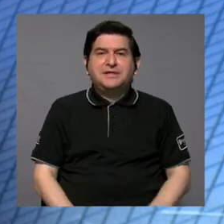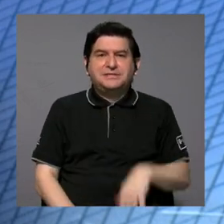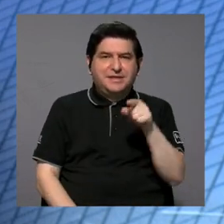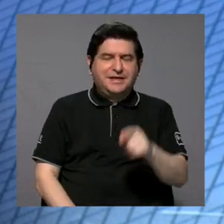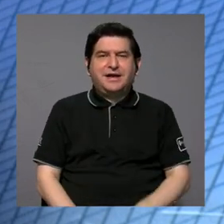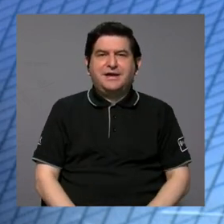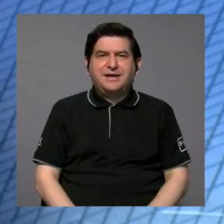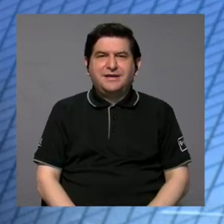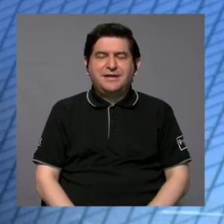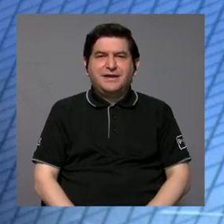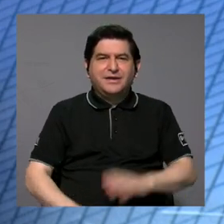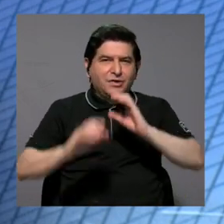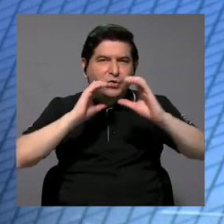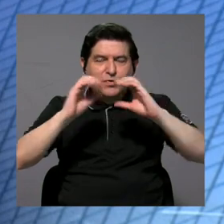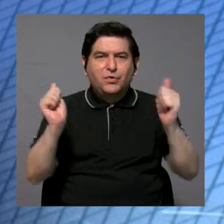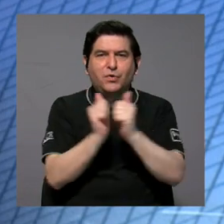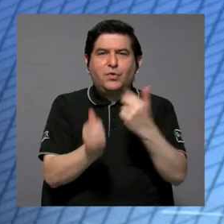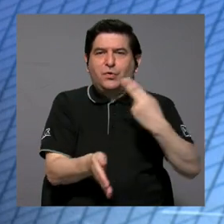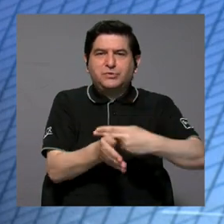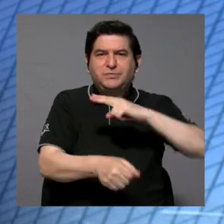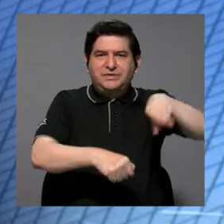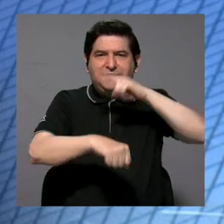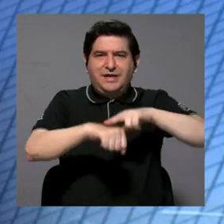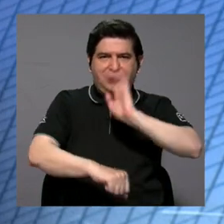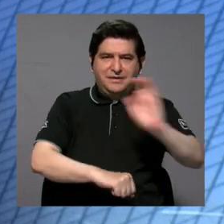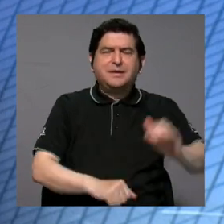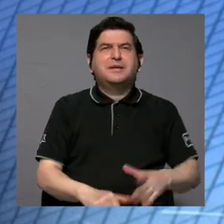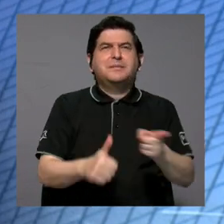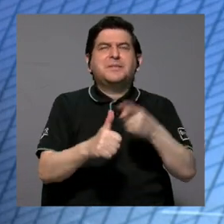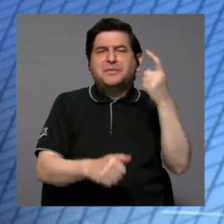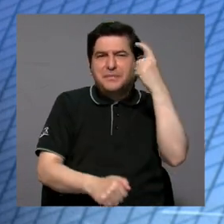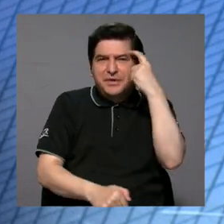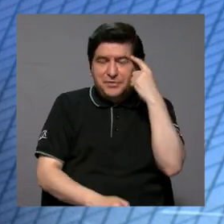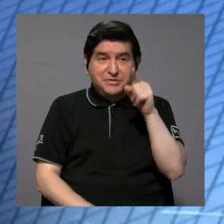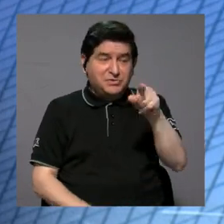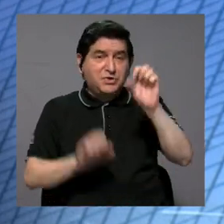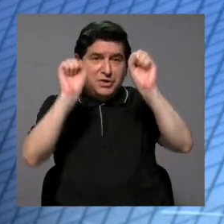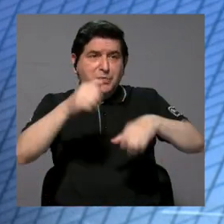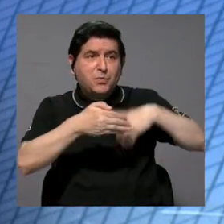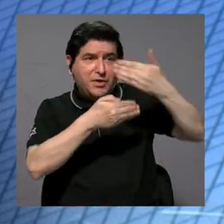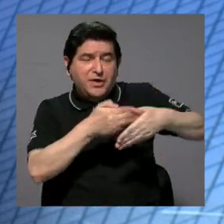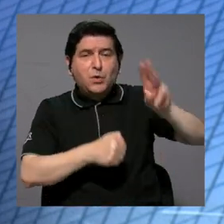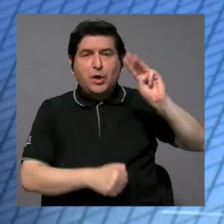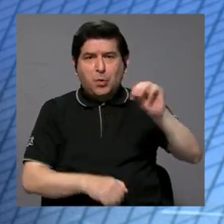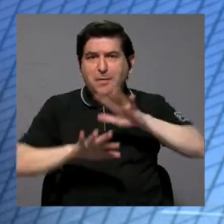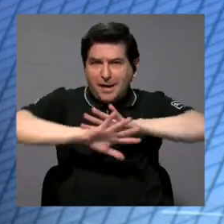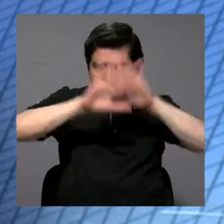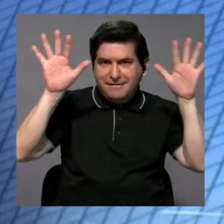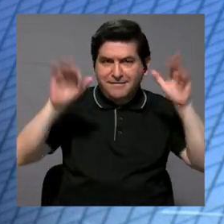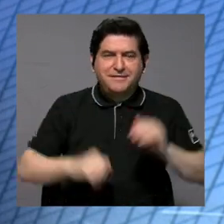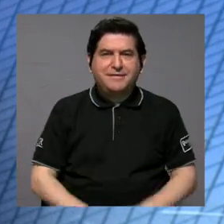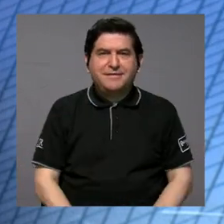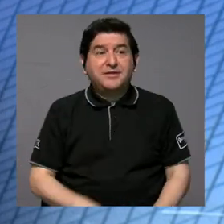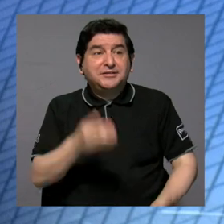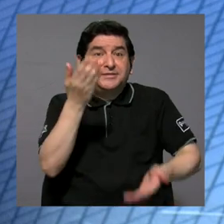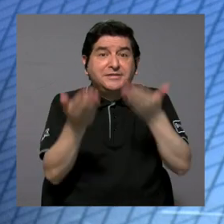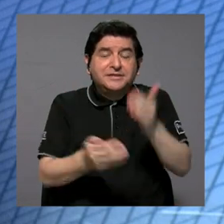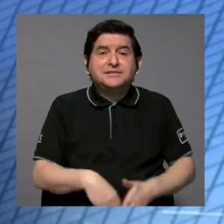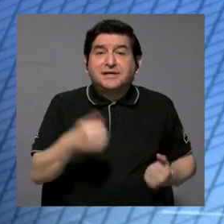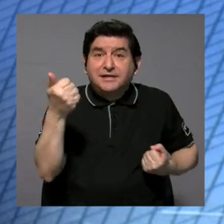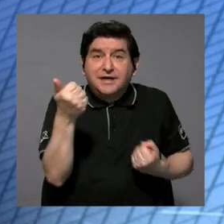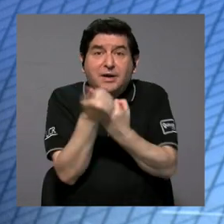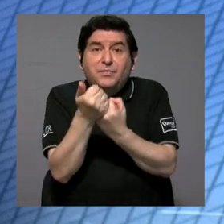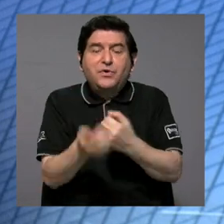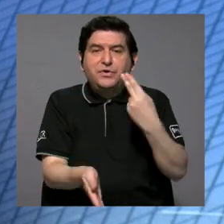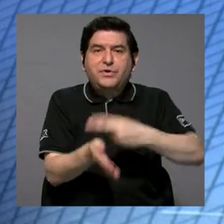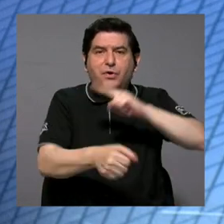con el Hospital Nacional de Niños. Inicialmente se pensó, Milena, vos podrías clarificarlo mejor, que de repente era un apoyo al